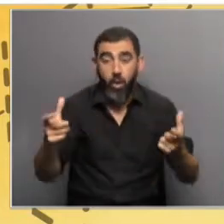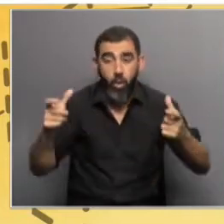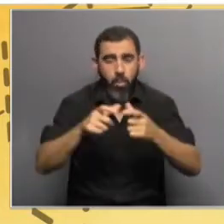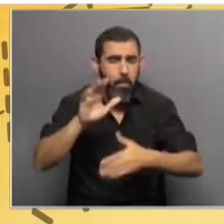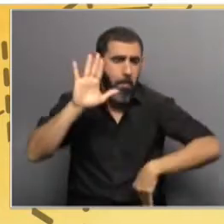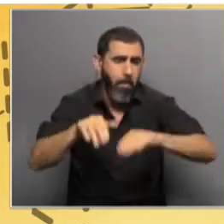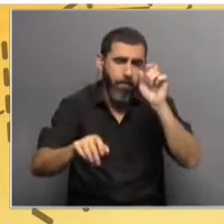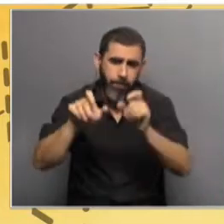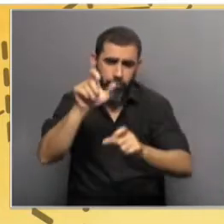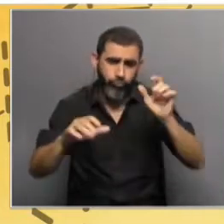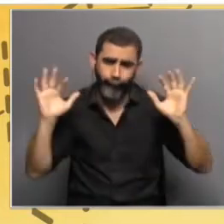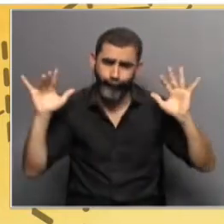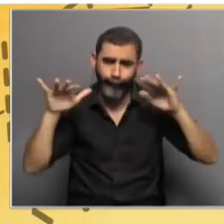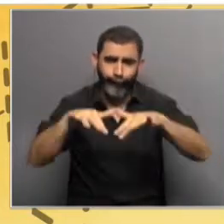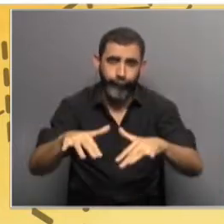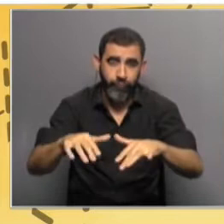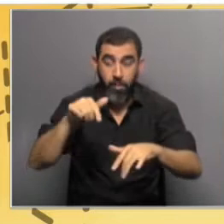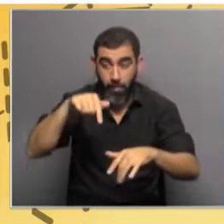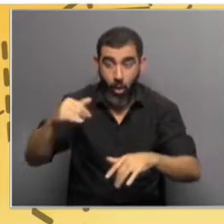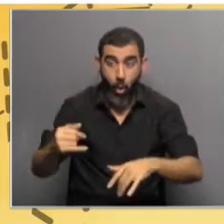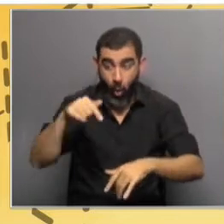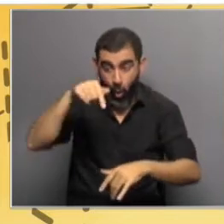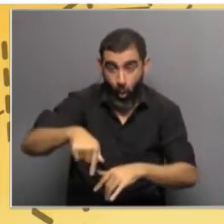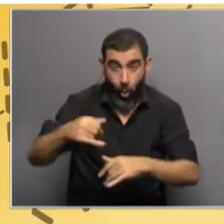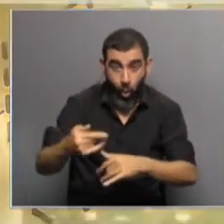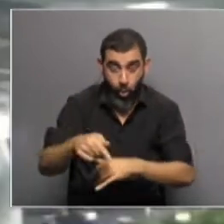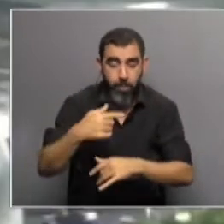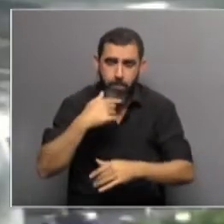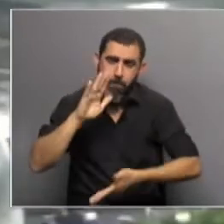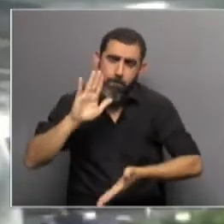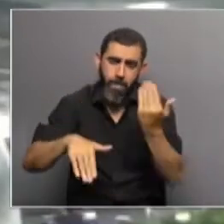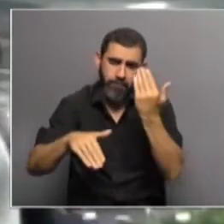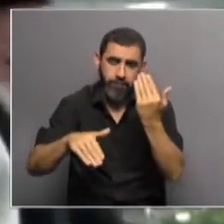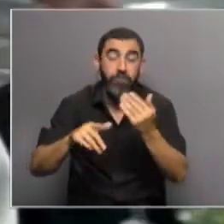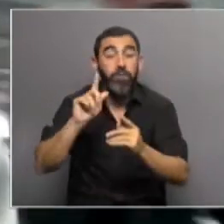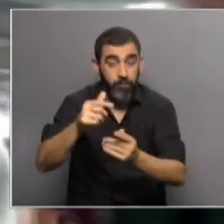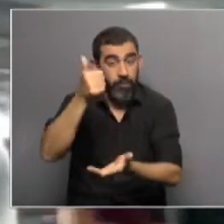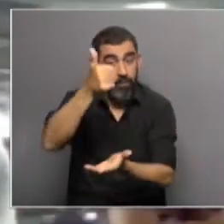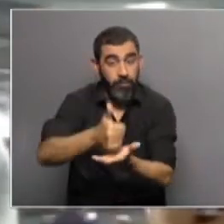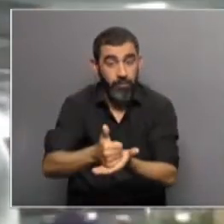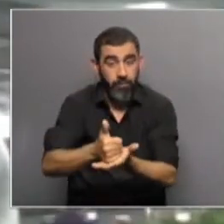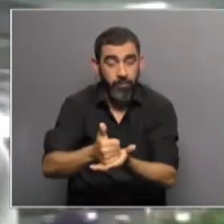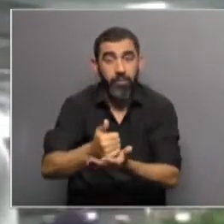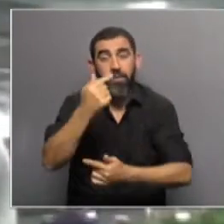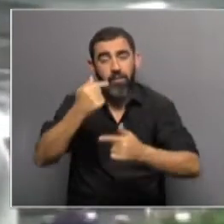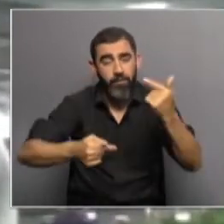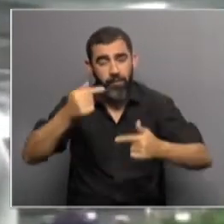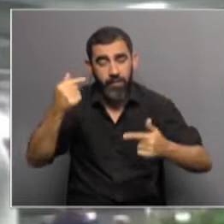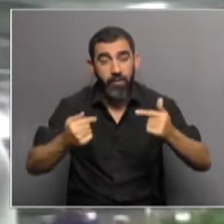más concurridas, en particular en el día de hoy, que se contó con la presencia de varios